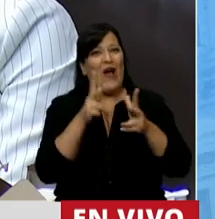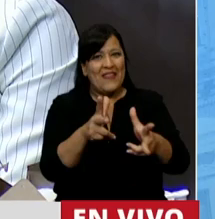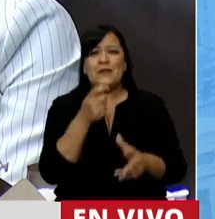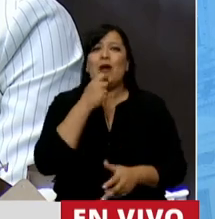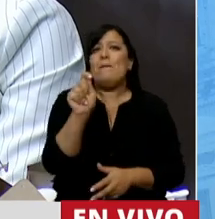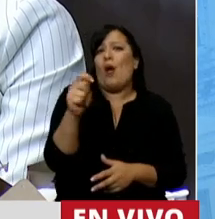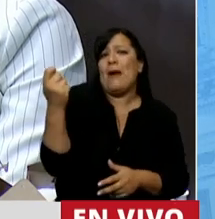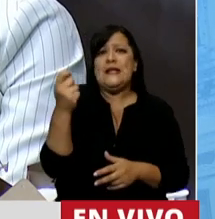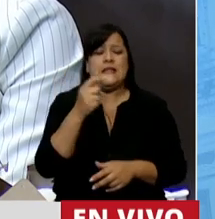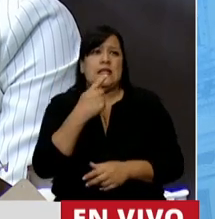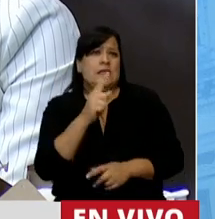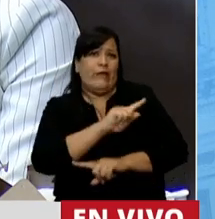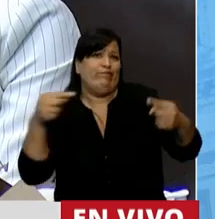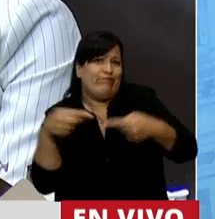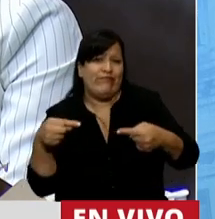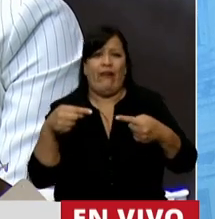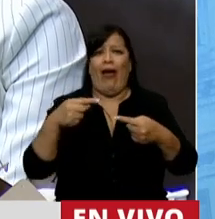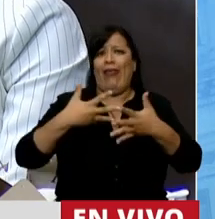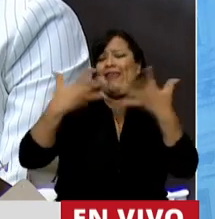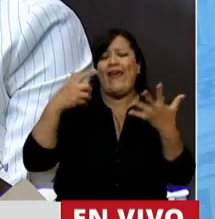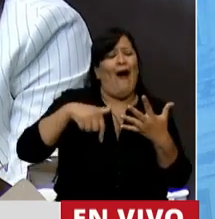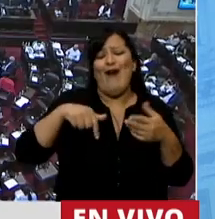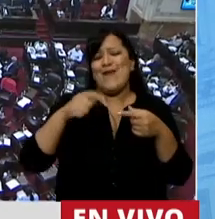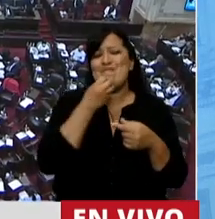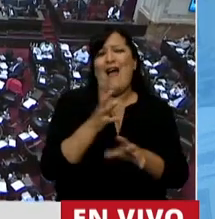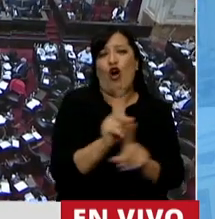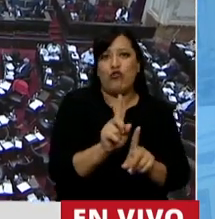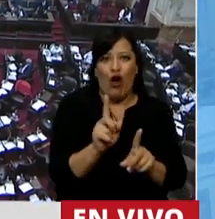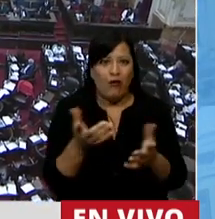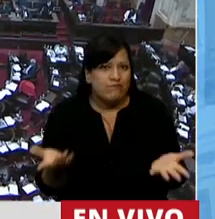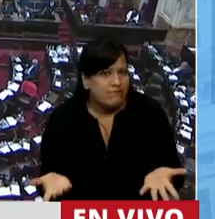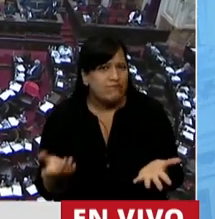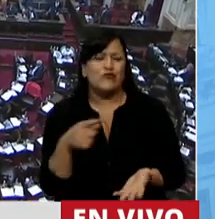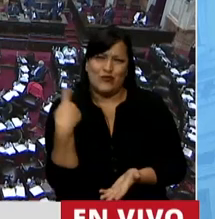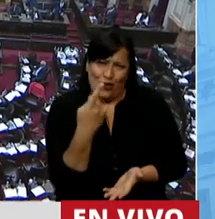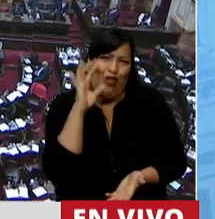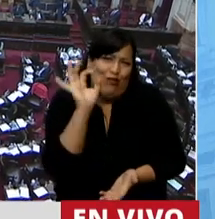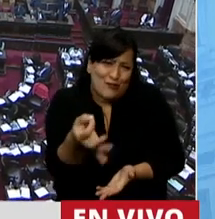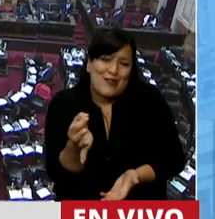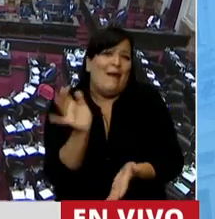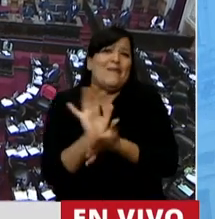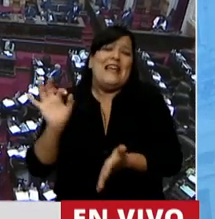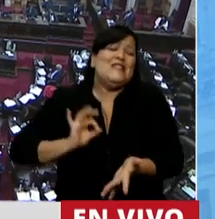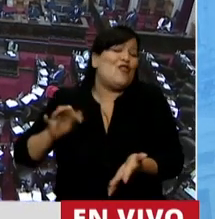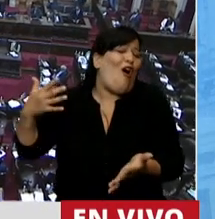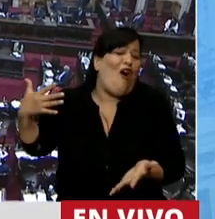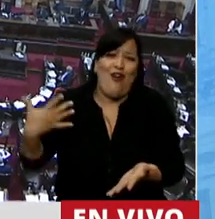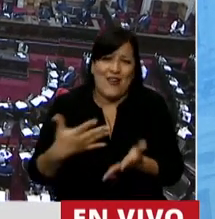apropiado, nunca es el día apropiado. Lo sabemos a lo largo y a lo ancho de nuestra historia.